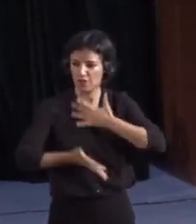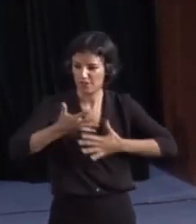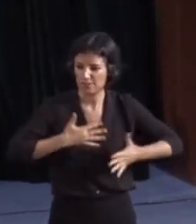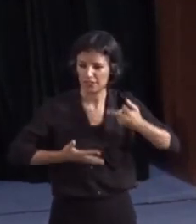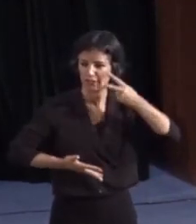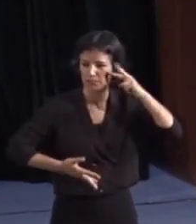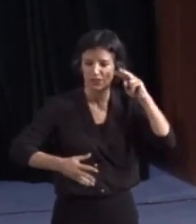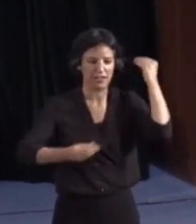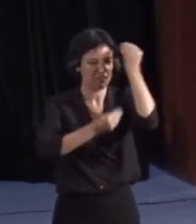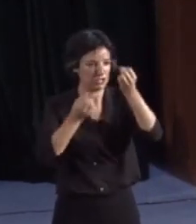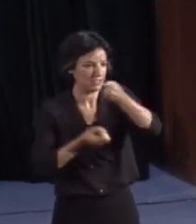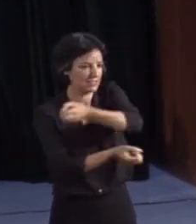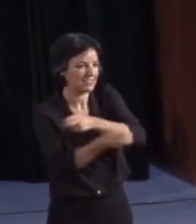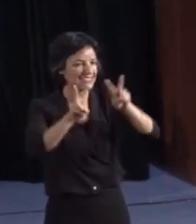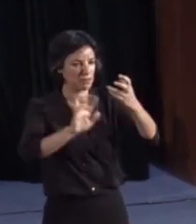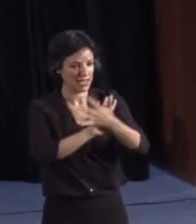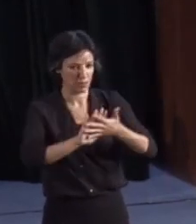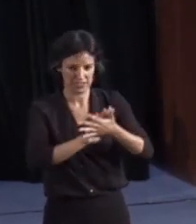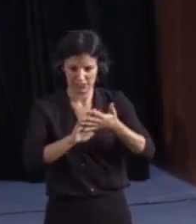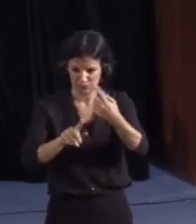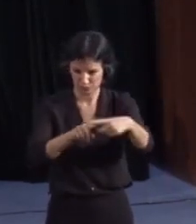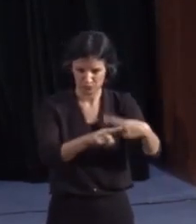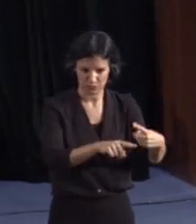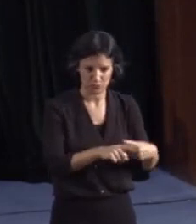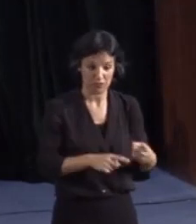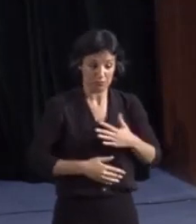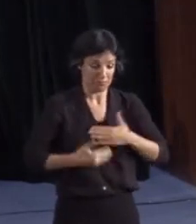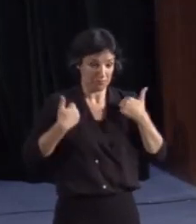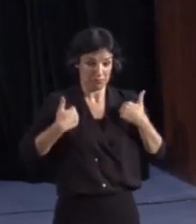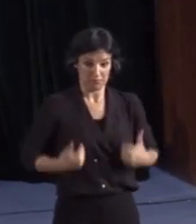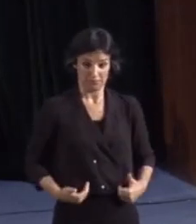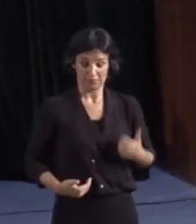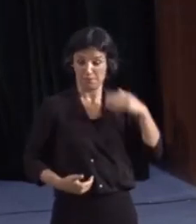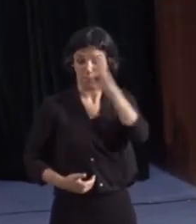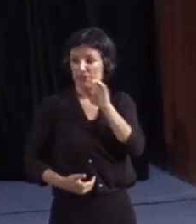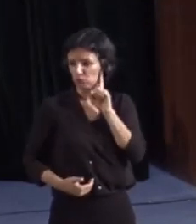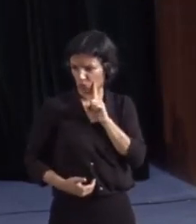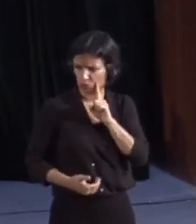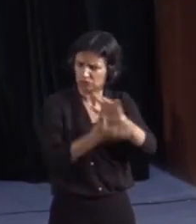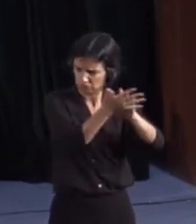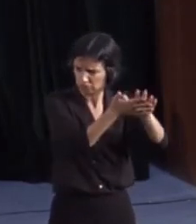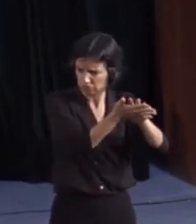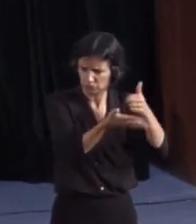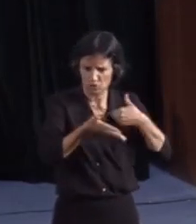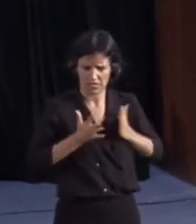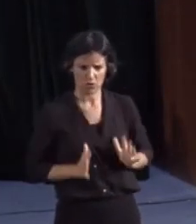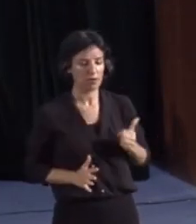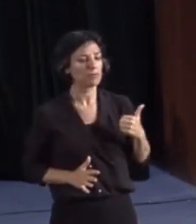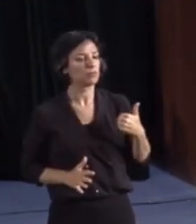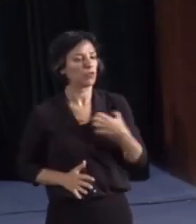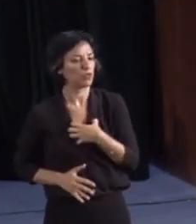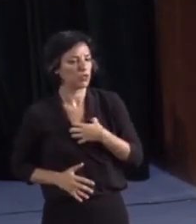experiencias y reflexiones sobre las lenguas de signos. Desde mi condición de hijo de sordos, signantes y como funcionario